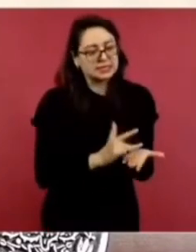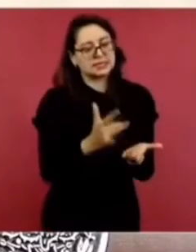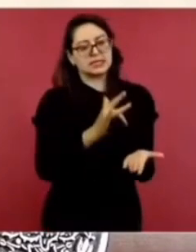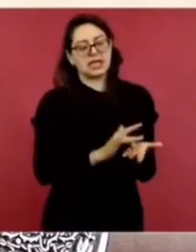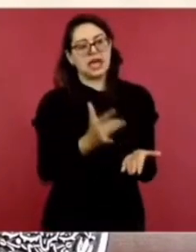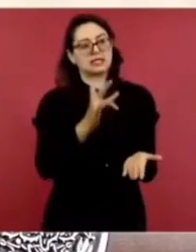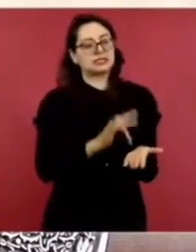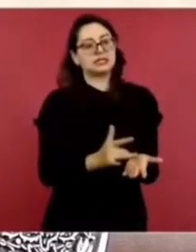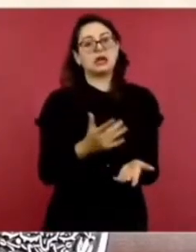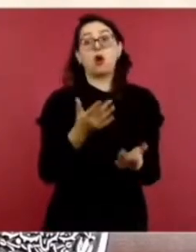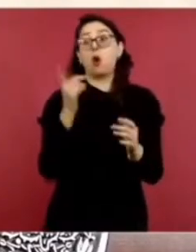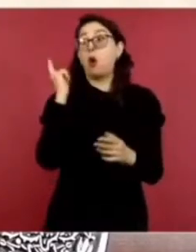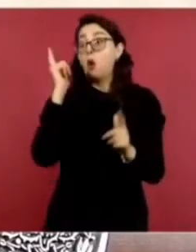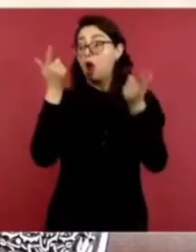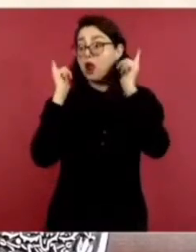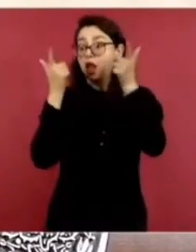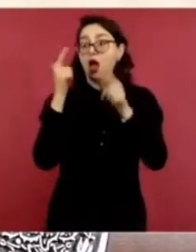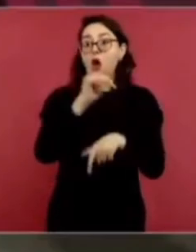reconocer aquí,